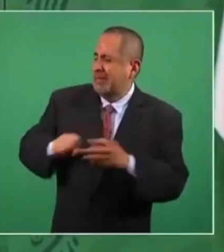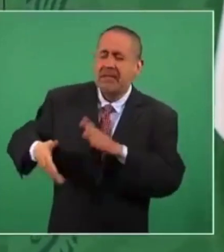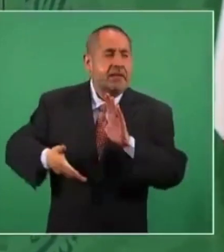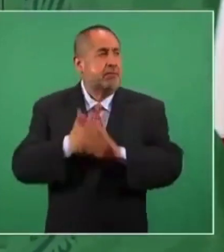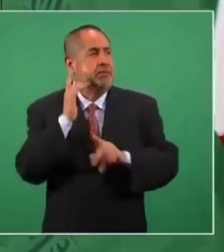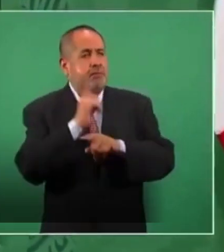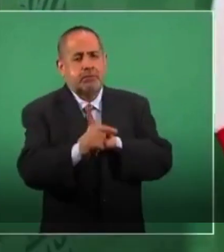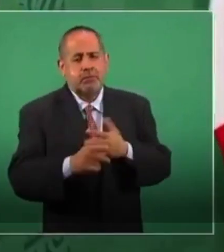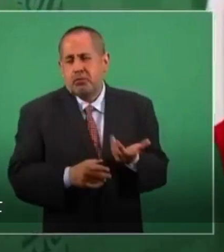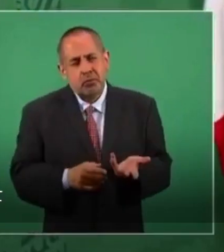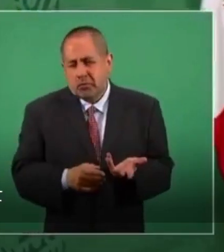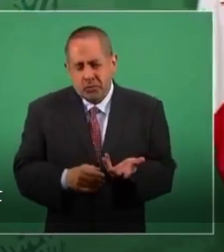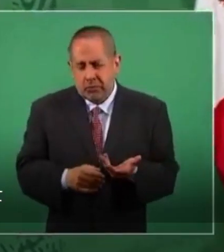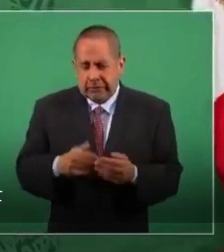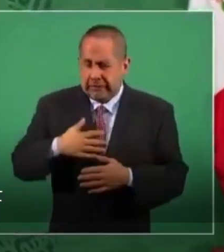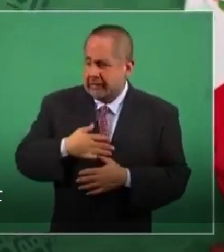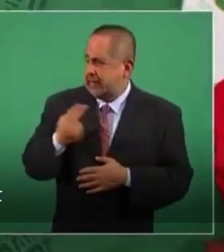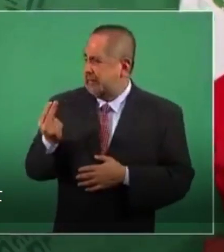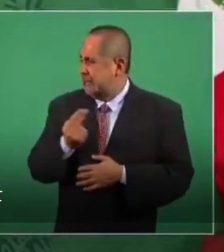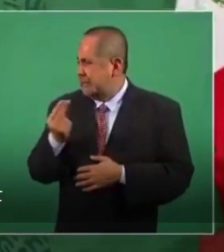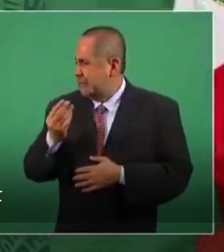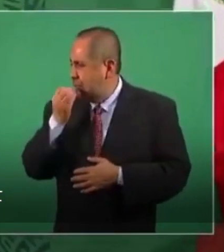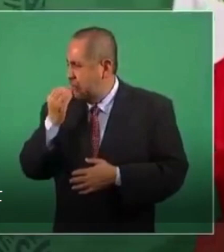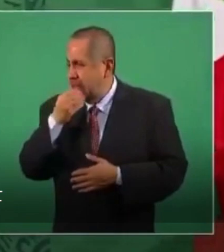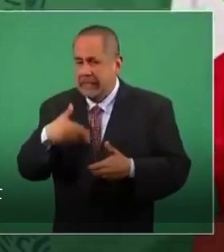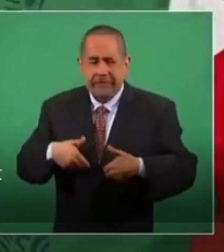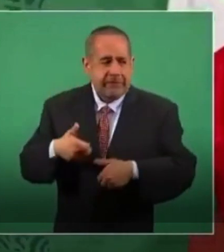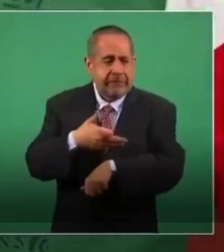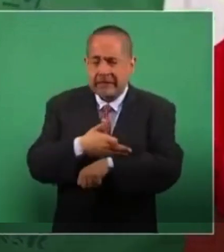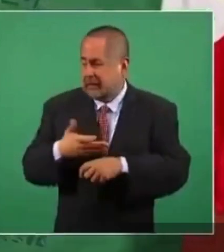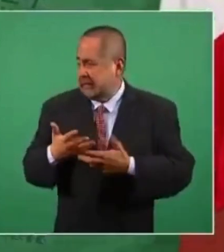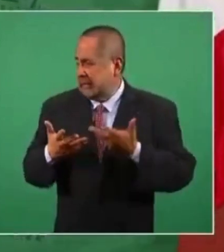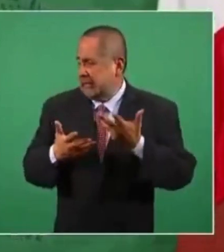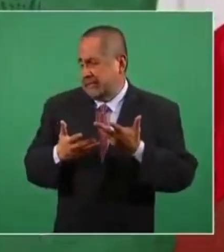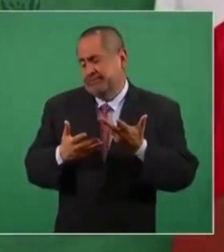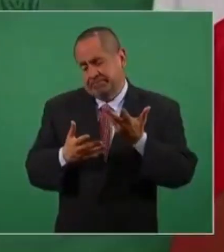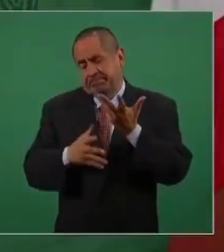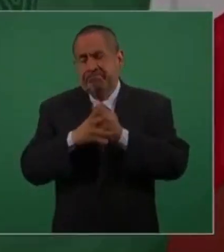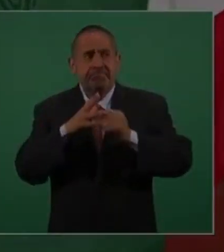buscando trabajo, buscando opciones.